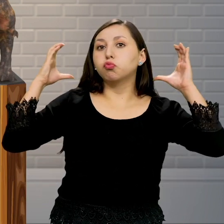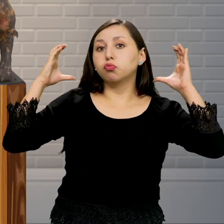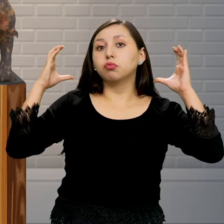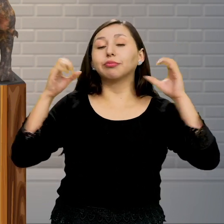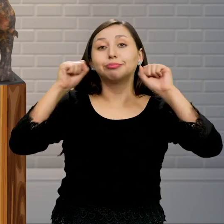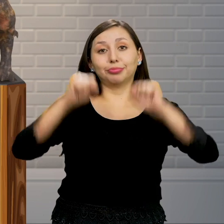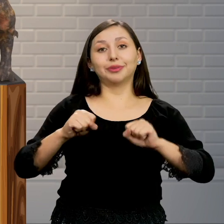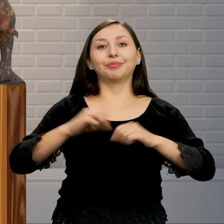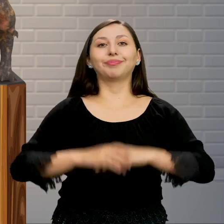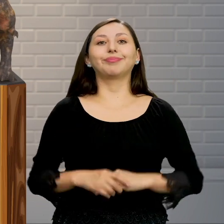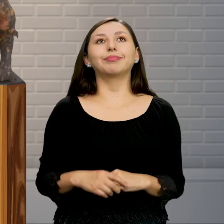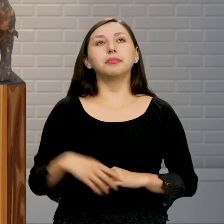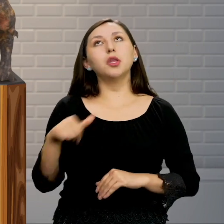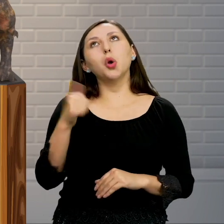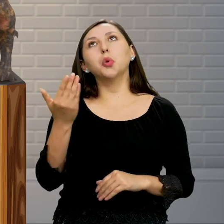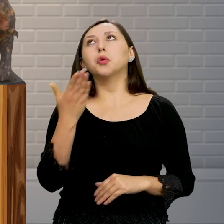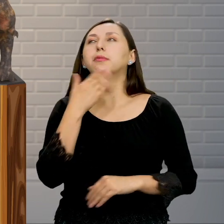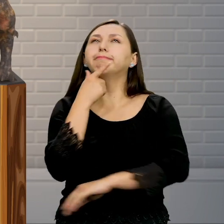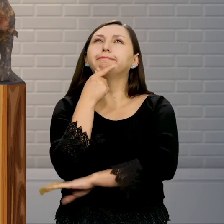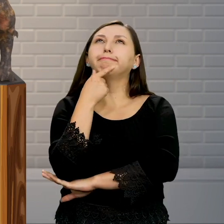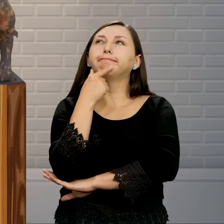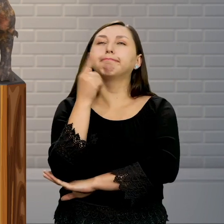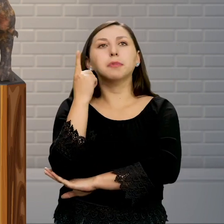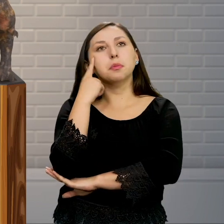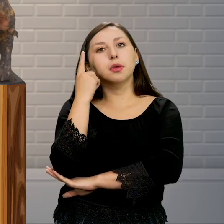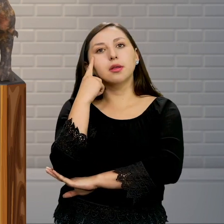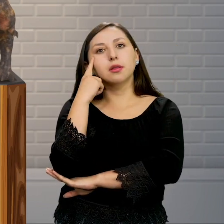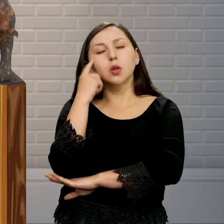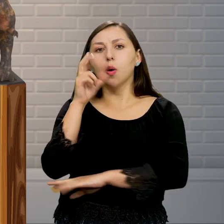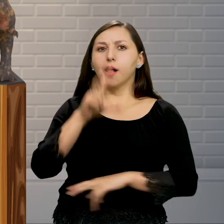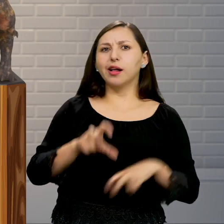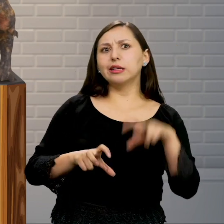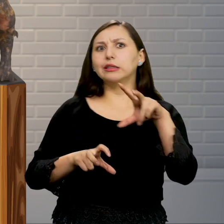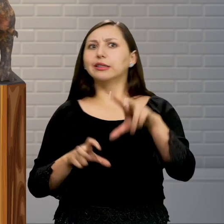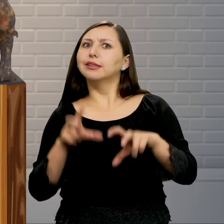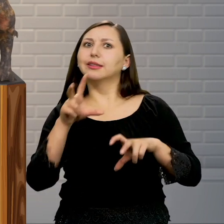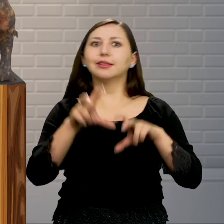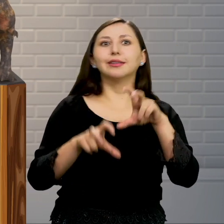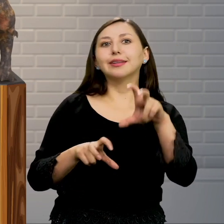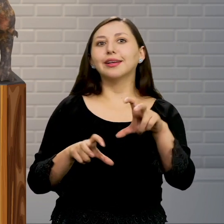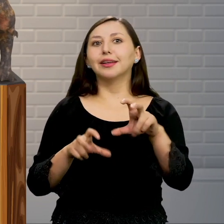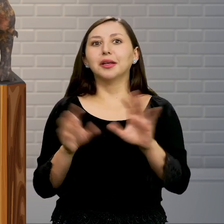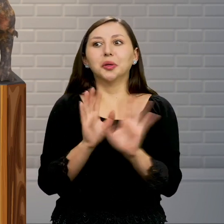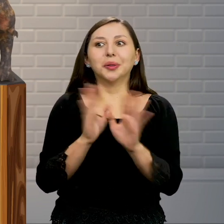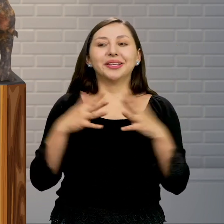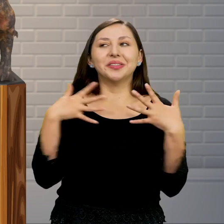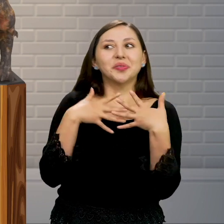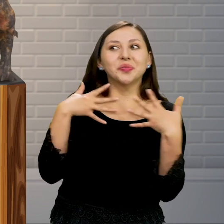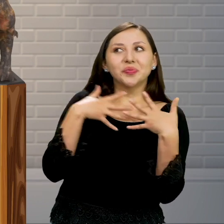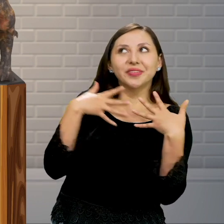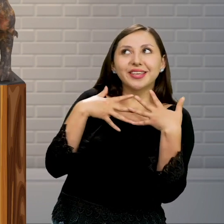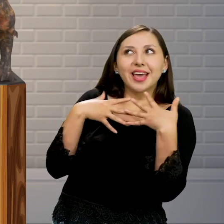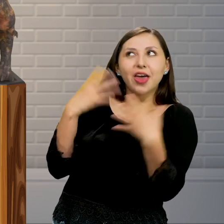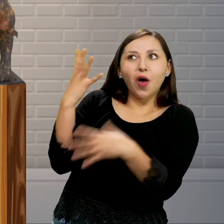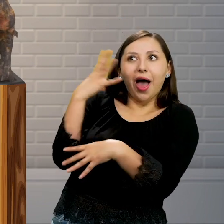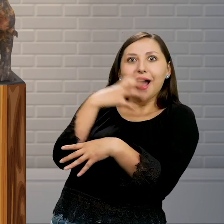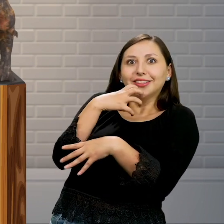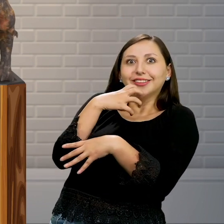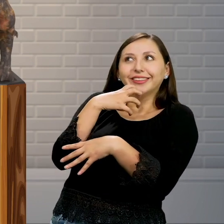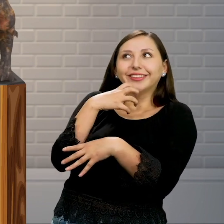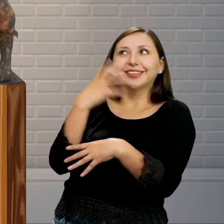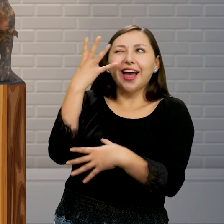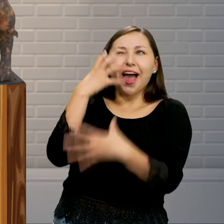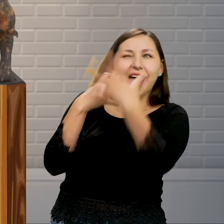¡Ajajajaja! ¿Otro animal que puede ser doméstico? ¿El tiranosaurio? No, no ¡Qué miedo! ¿Se